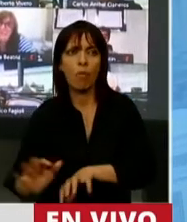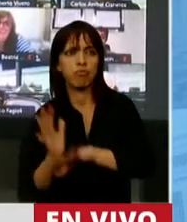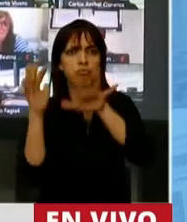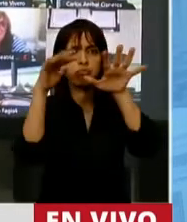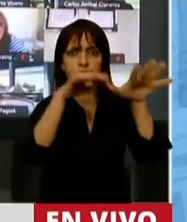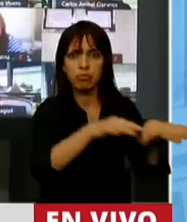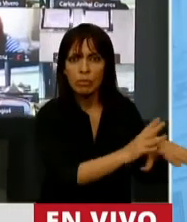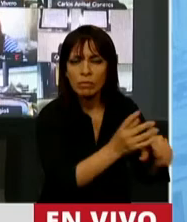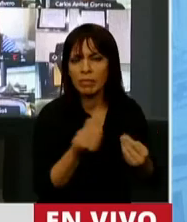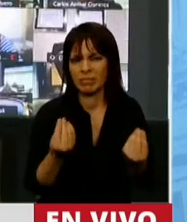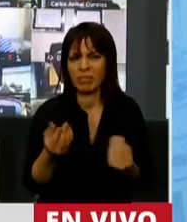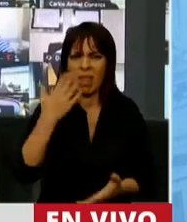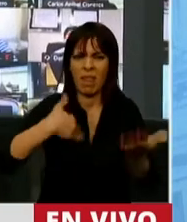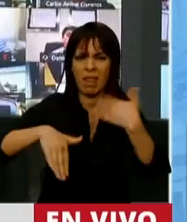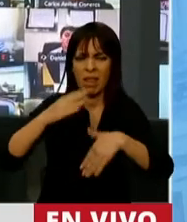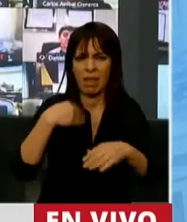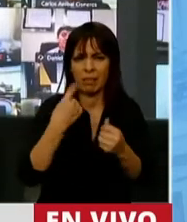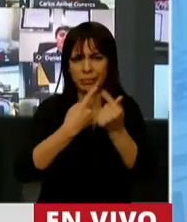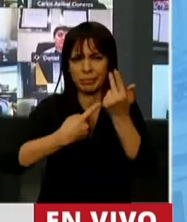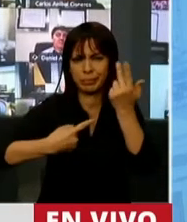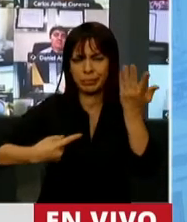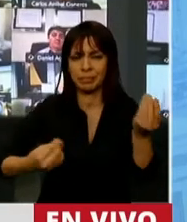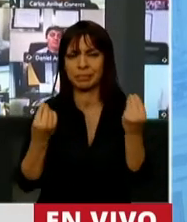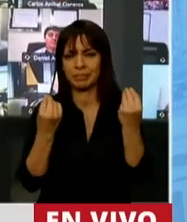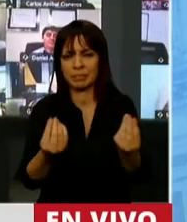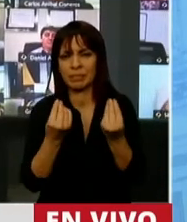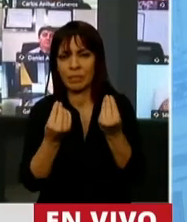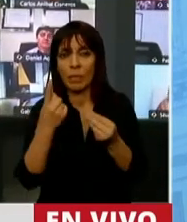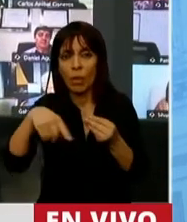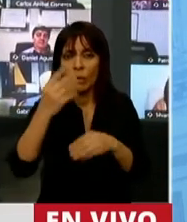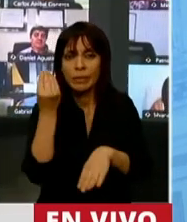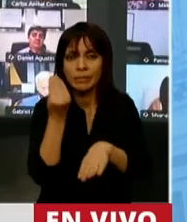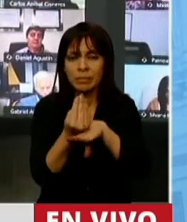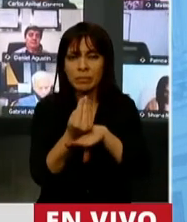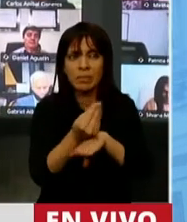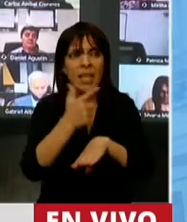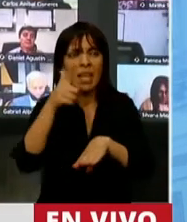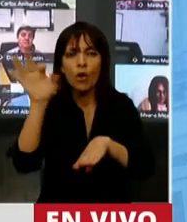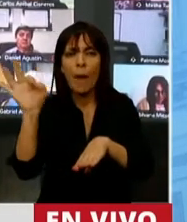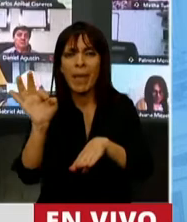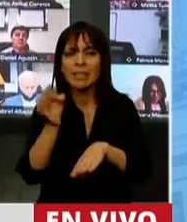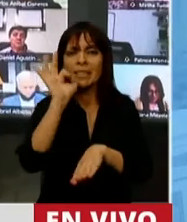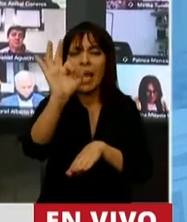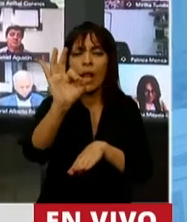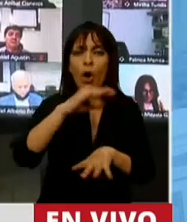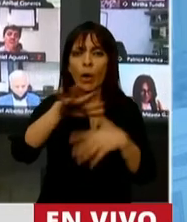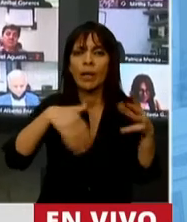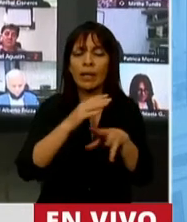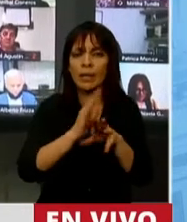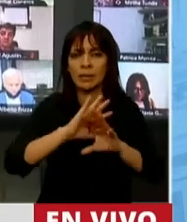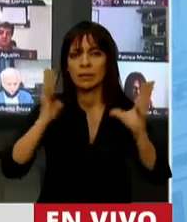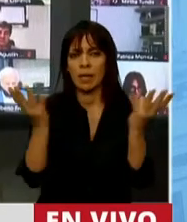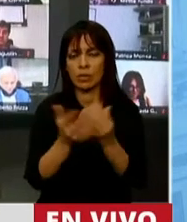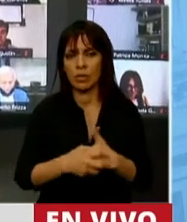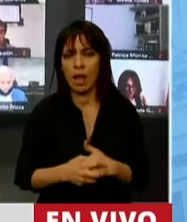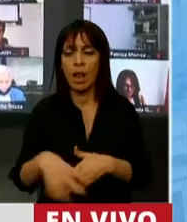¿Qué otra excusa tenían? Gobernaron sin crisis internacional. Se